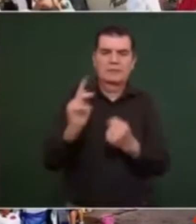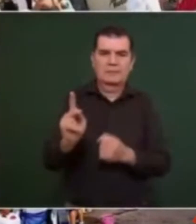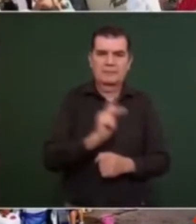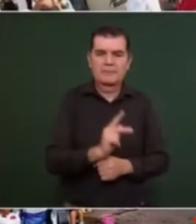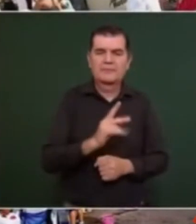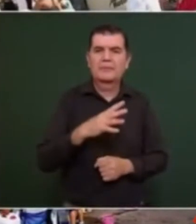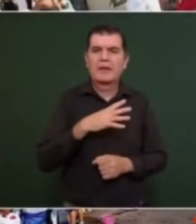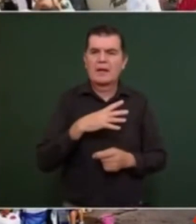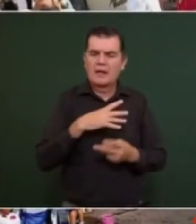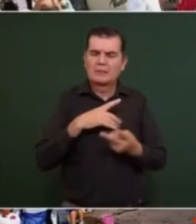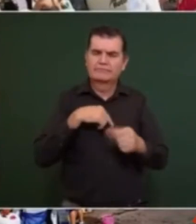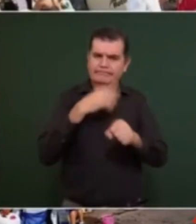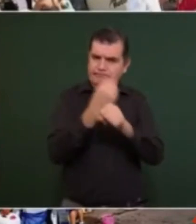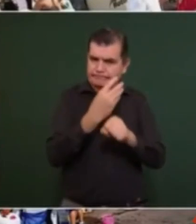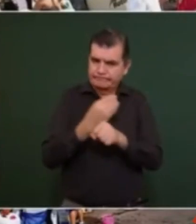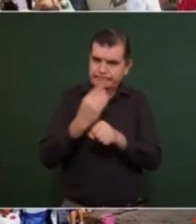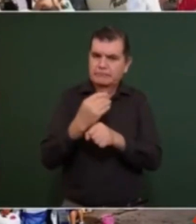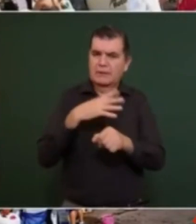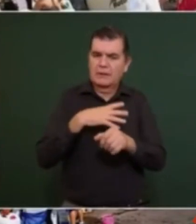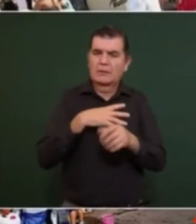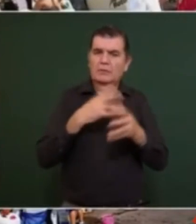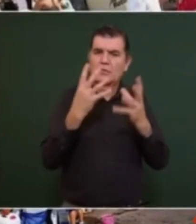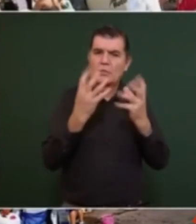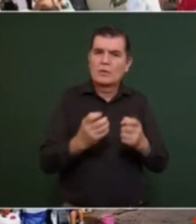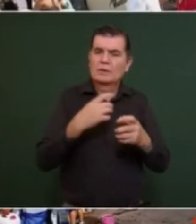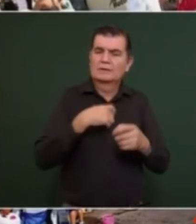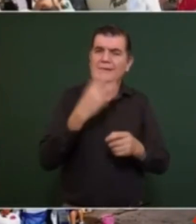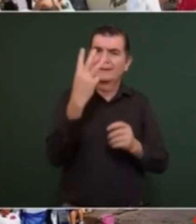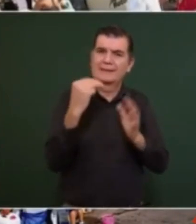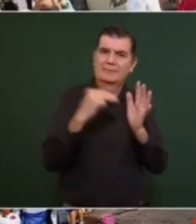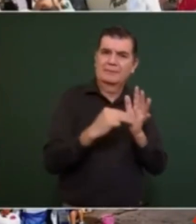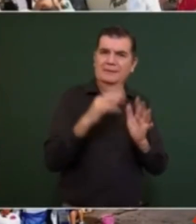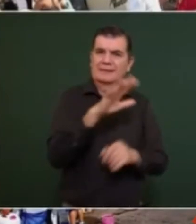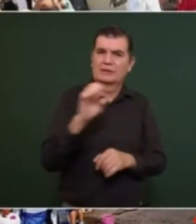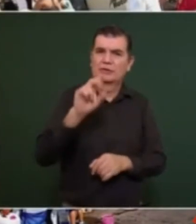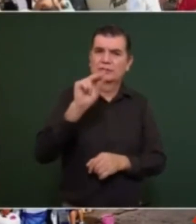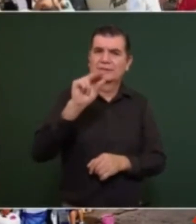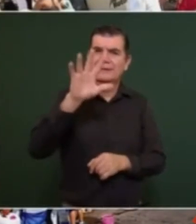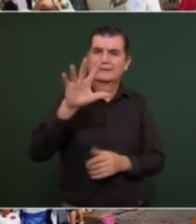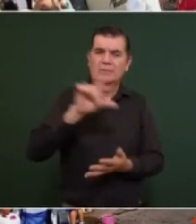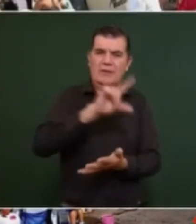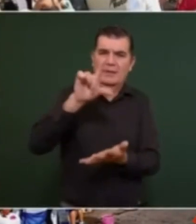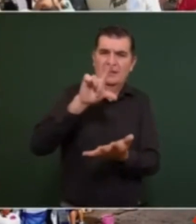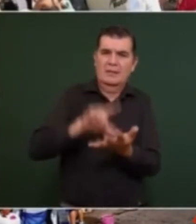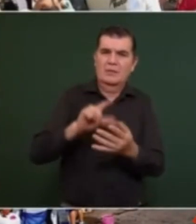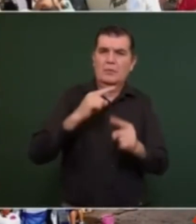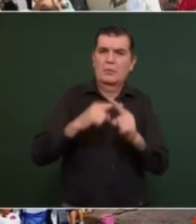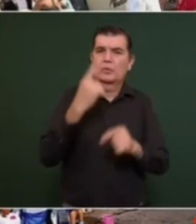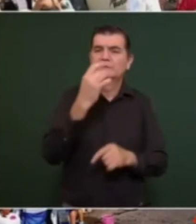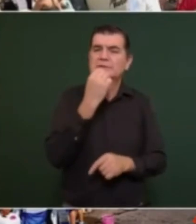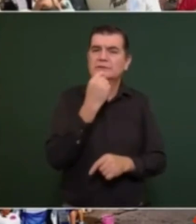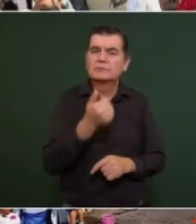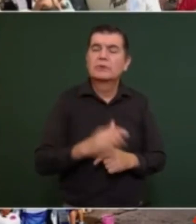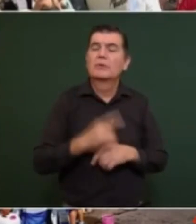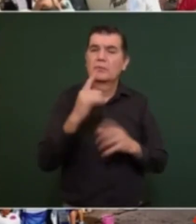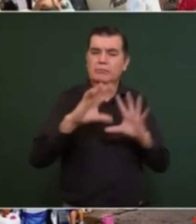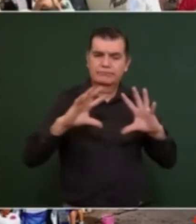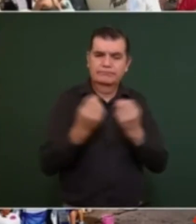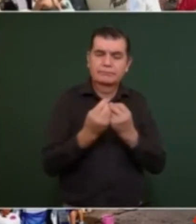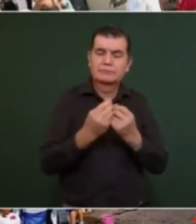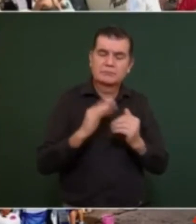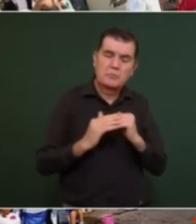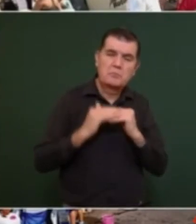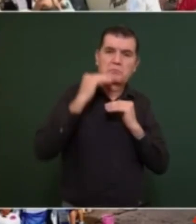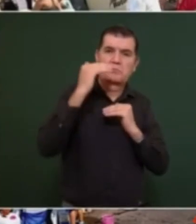han rehabilitado los sistemas de captación hasta por 3.585 litros por segundo, volumen